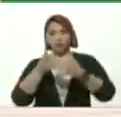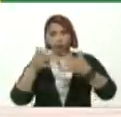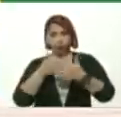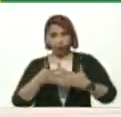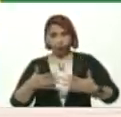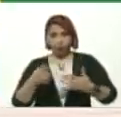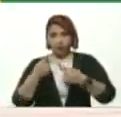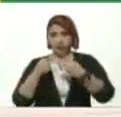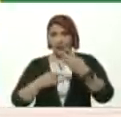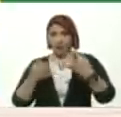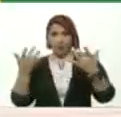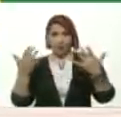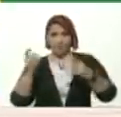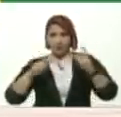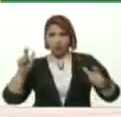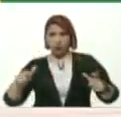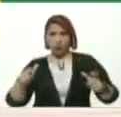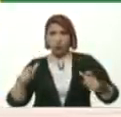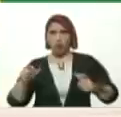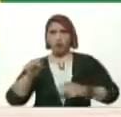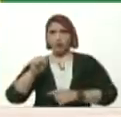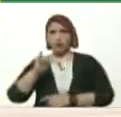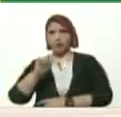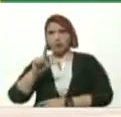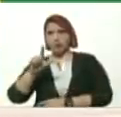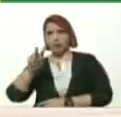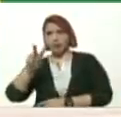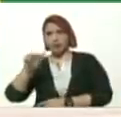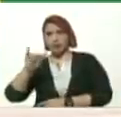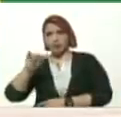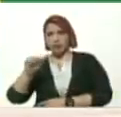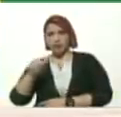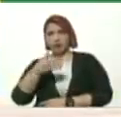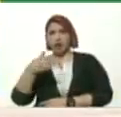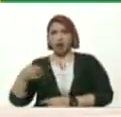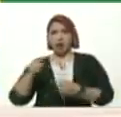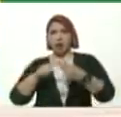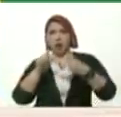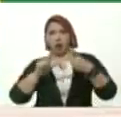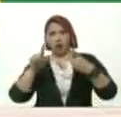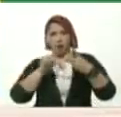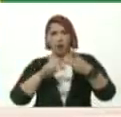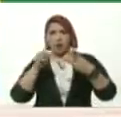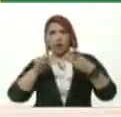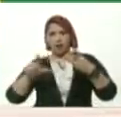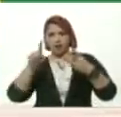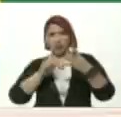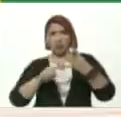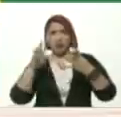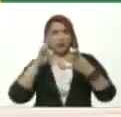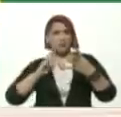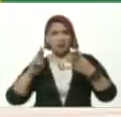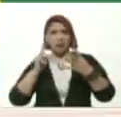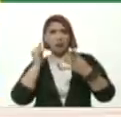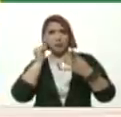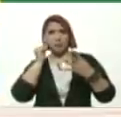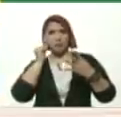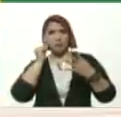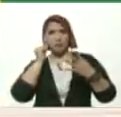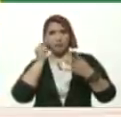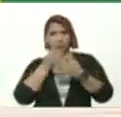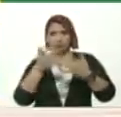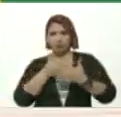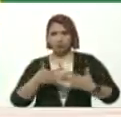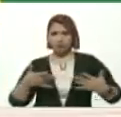varias manos Silvia Medina Loida Mesa Henry Reina Lenín Romero Y Rebeca Senia Nos escriben